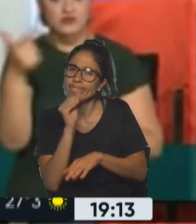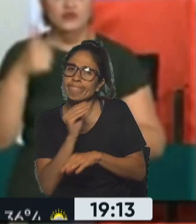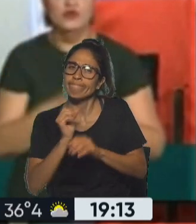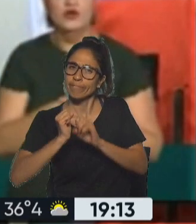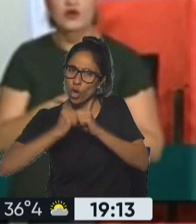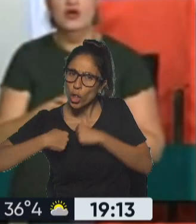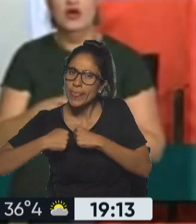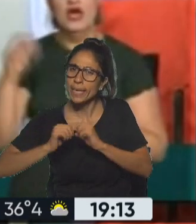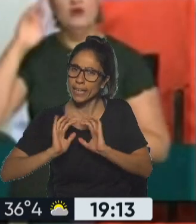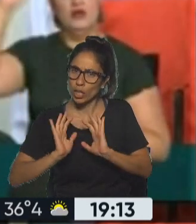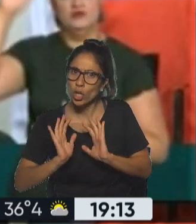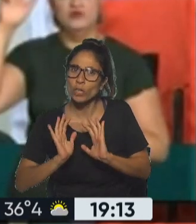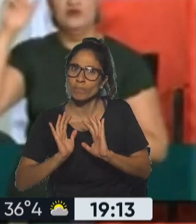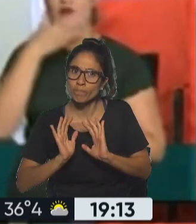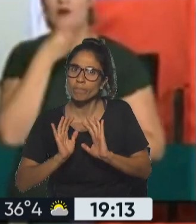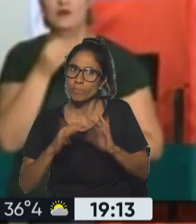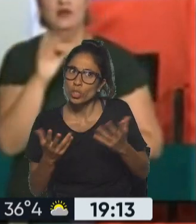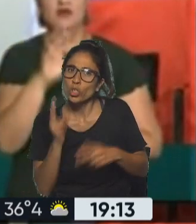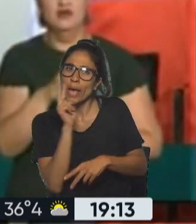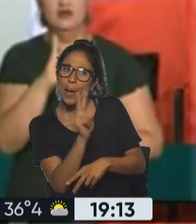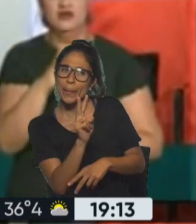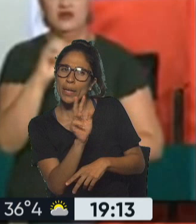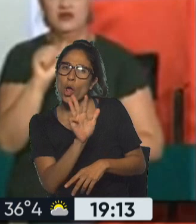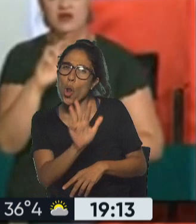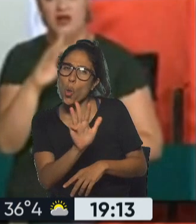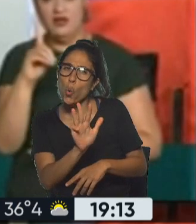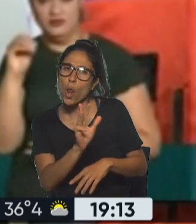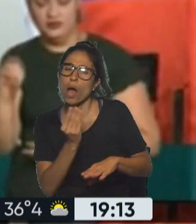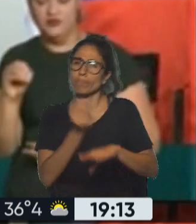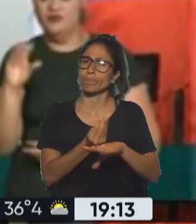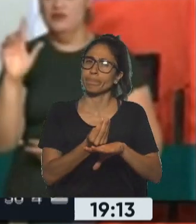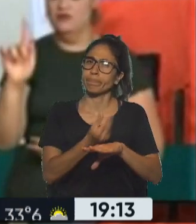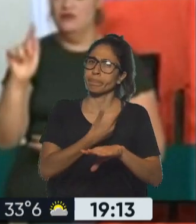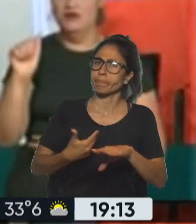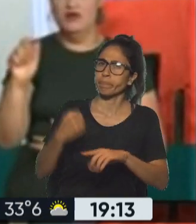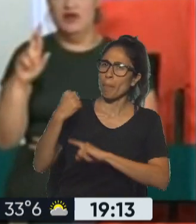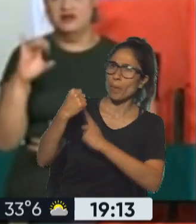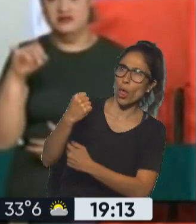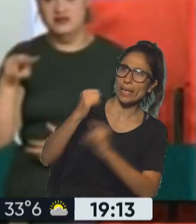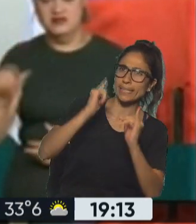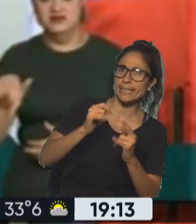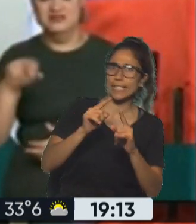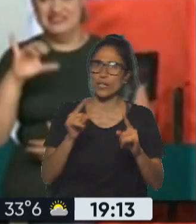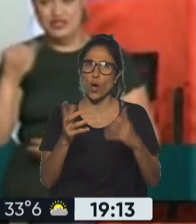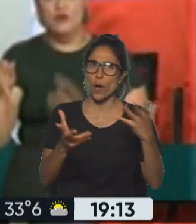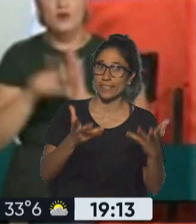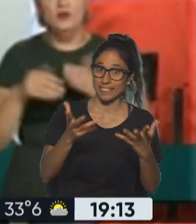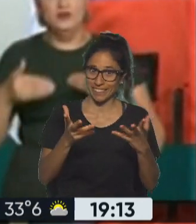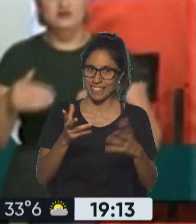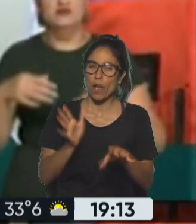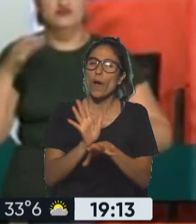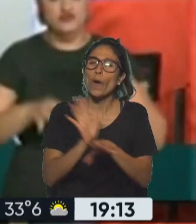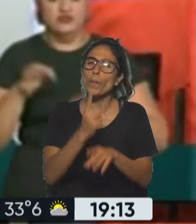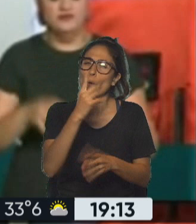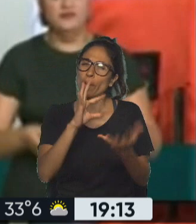qué lugar se encuentra parado también Lula importante para él más allá de que nadie deseaba ni esperaba que sucediera porque hay que decir